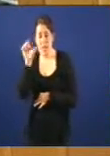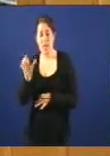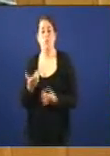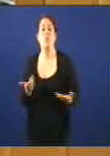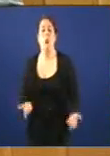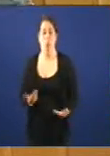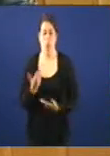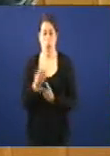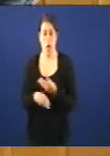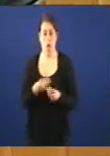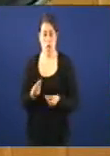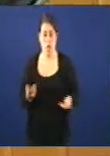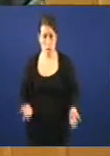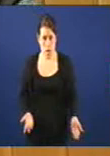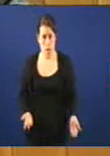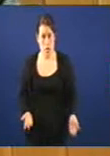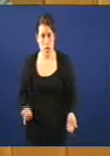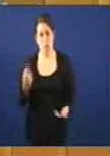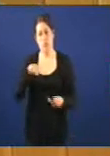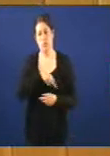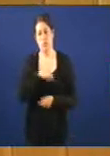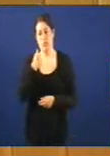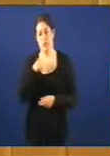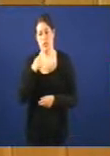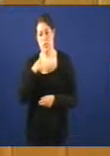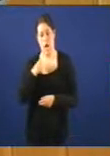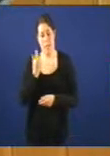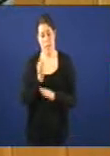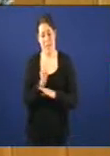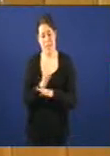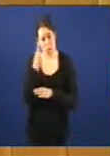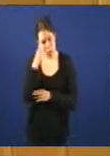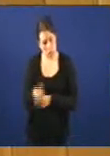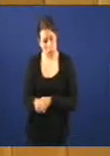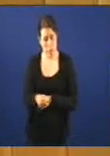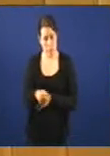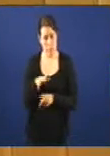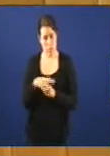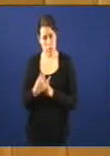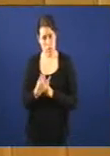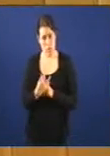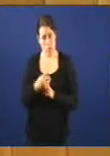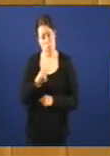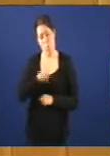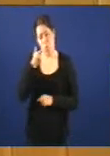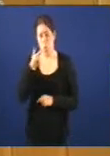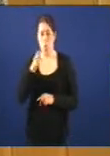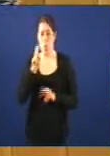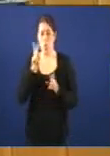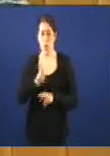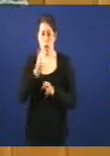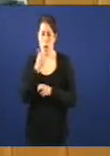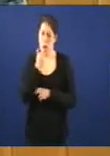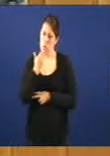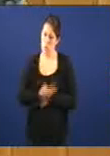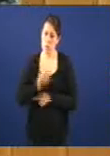súa actitude. Non xa trasladamos desde o Parlamento esta situación. Creo que hai unha novidade moi importante e